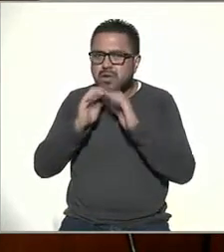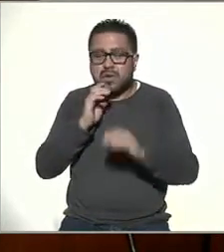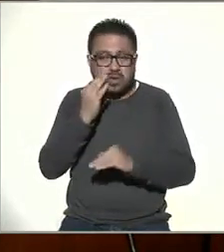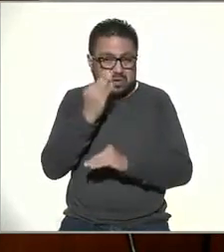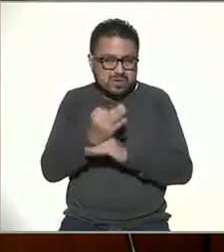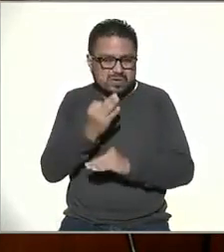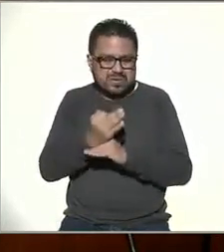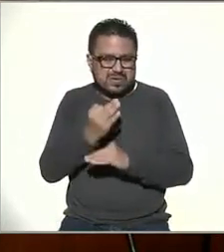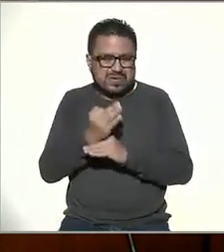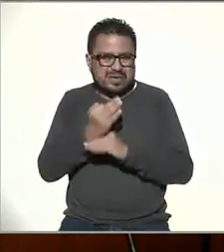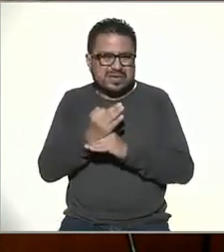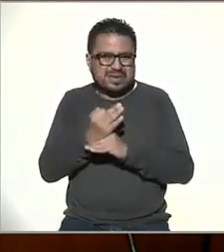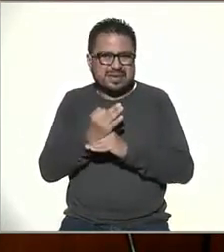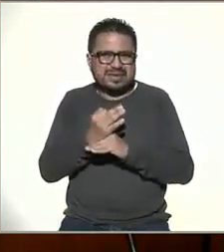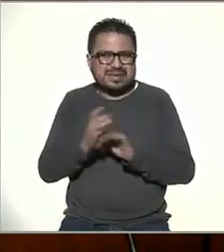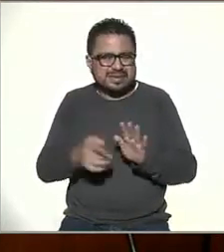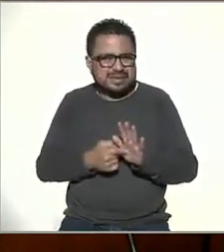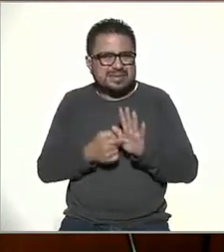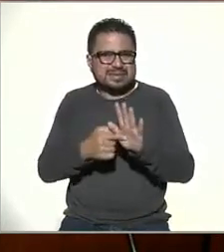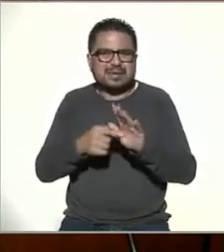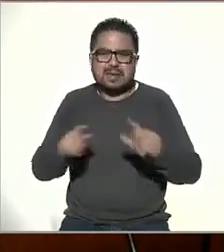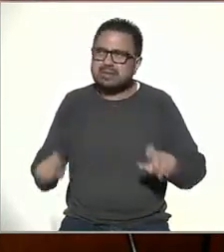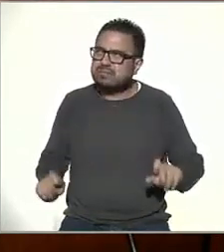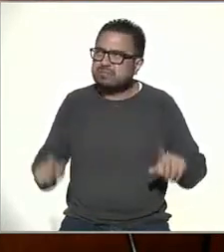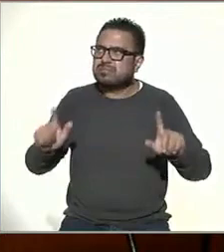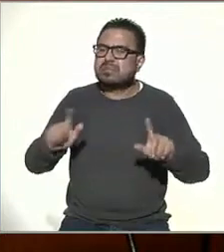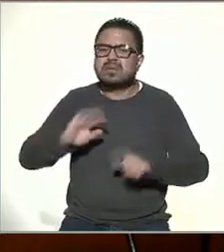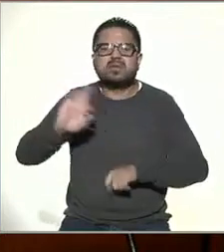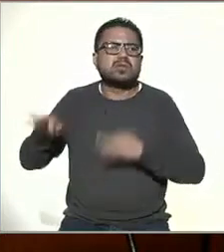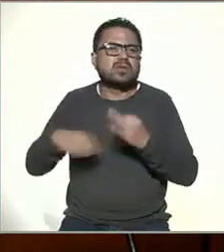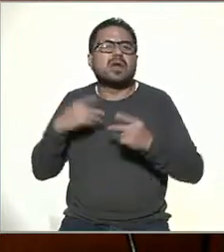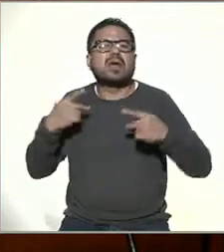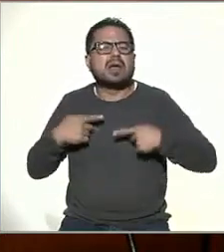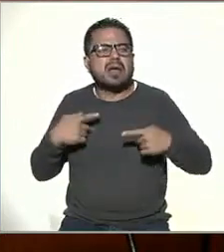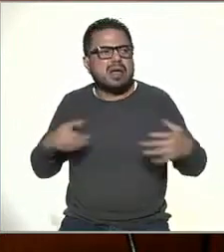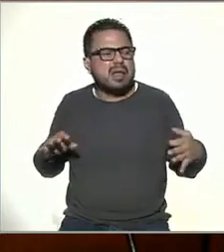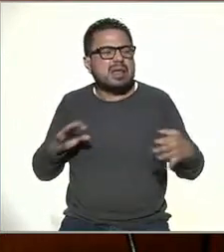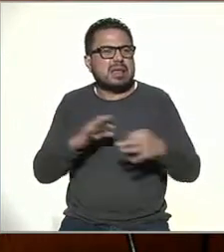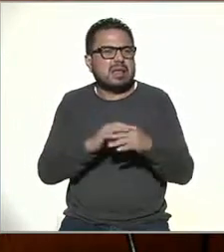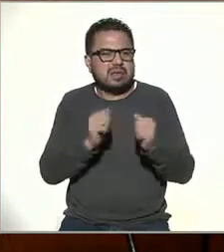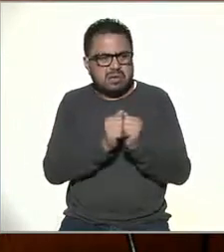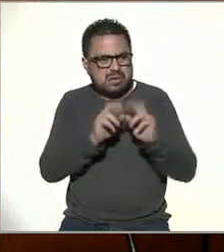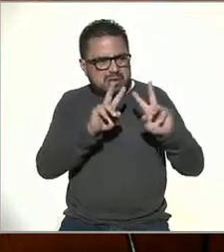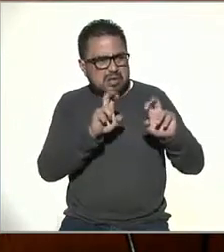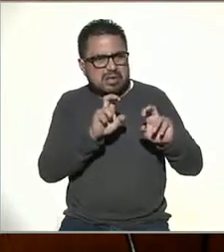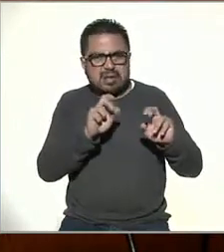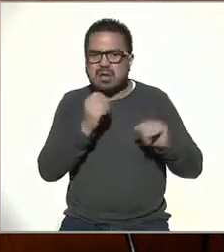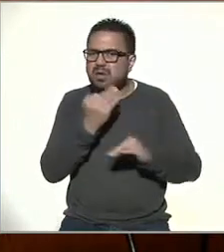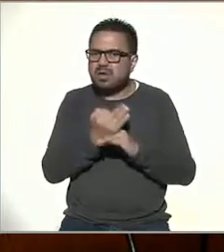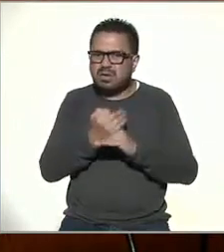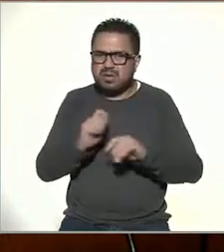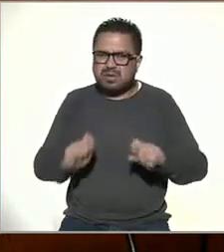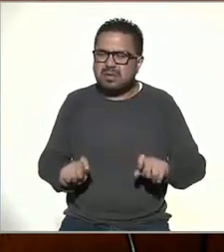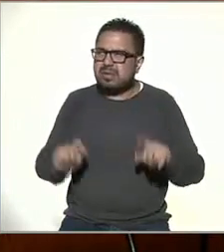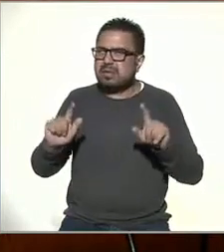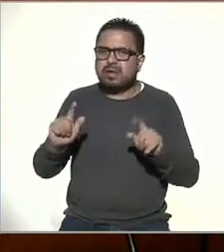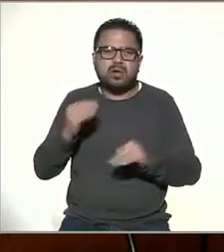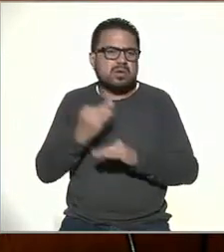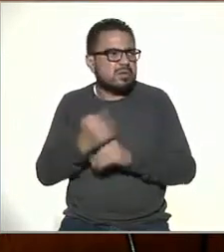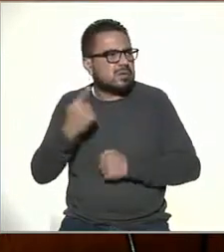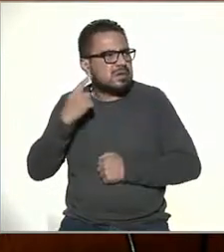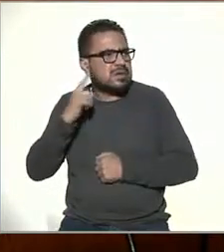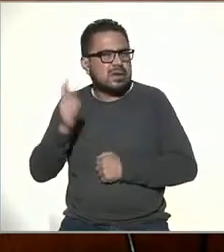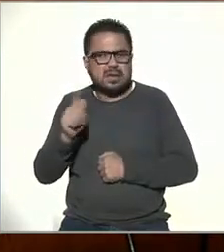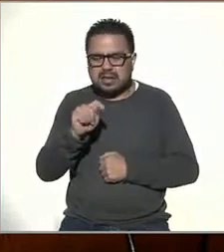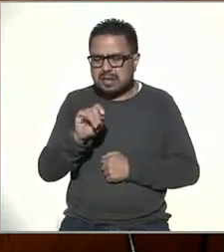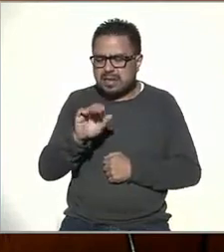nuestra parte en que presentamos cápsulas para que el público se vaya familiarizando con el tema del programa. En esta ocasión vamos a escuchar a